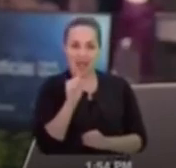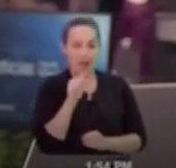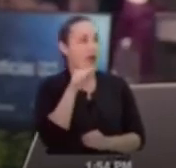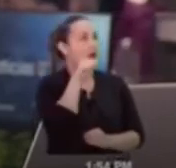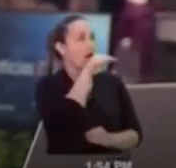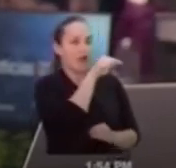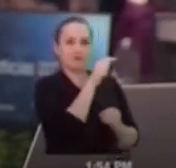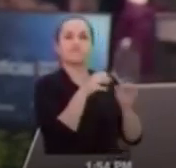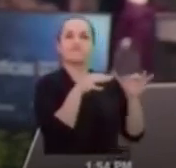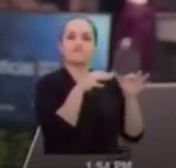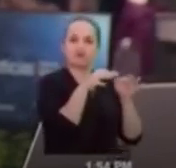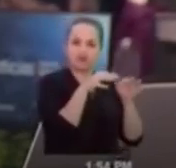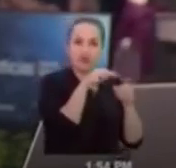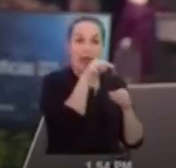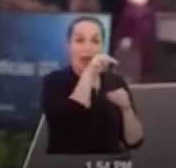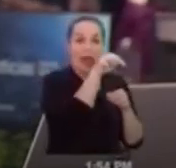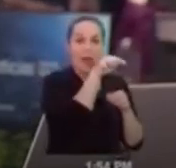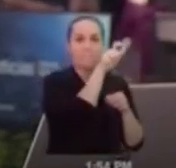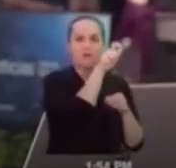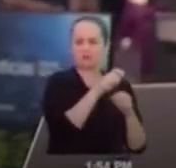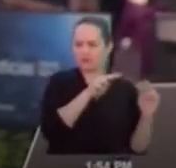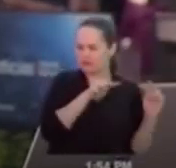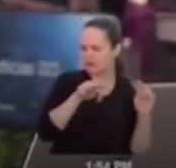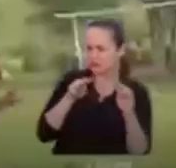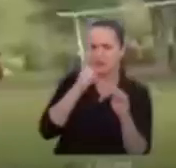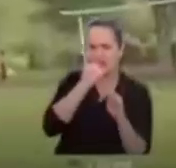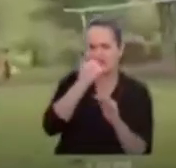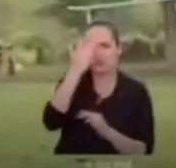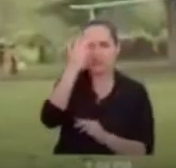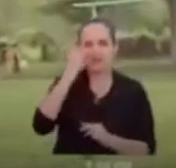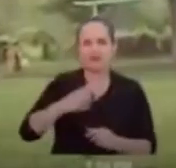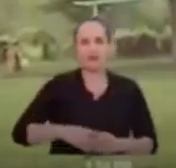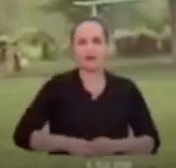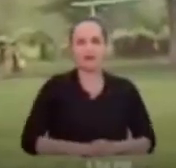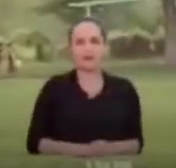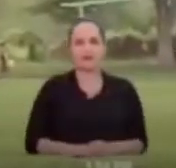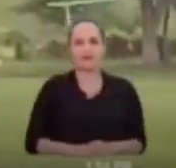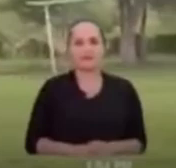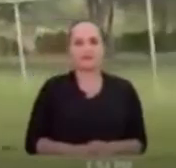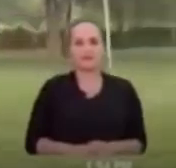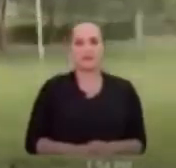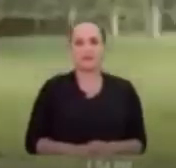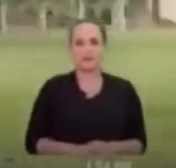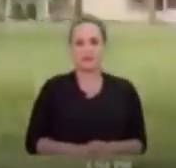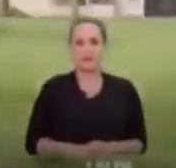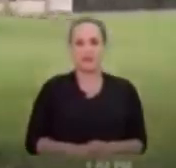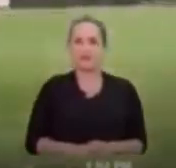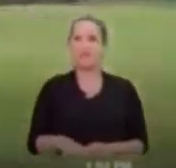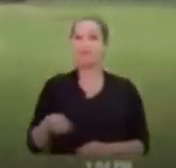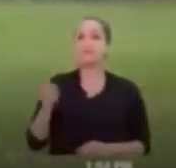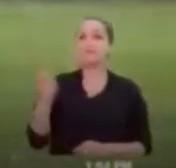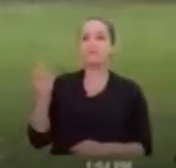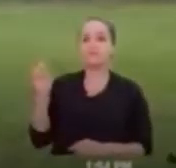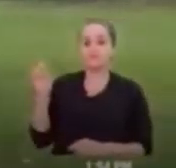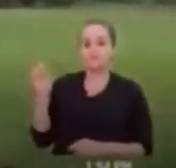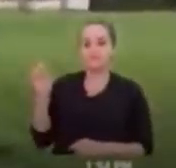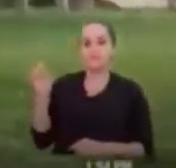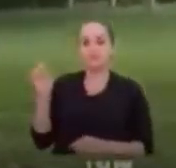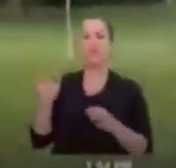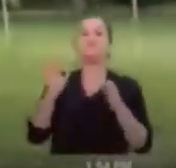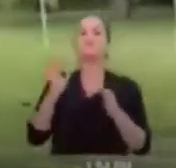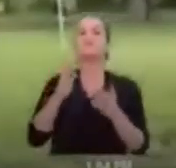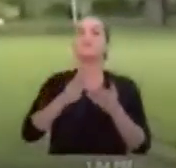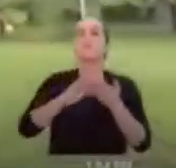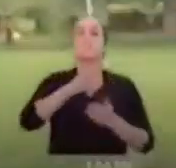fin de semana, conoció detalles de este proceso. Aquí no hay nada. En sus pantallas el líder comunitario de Candelaria,